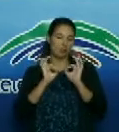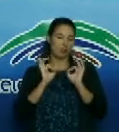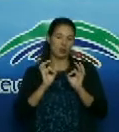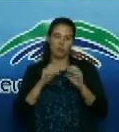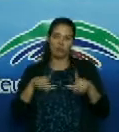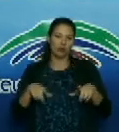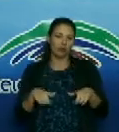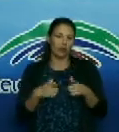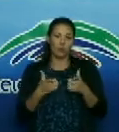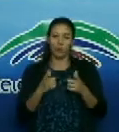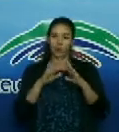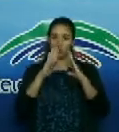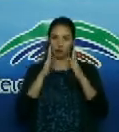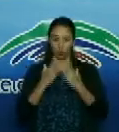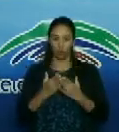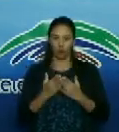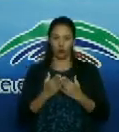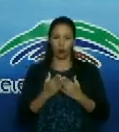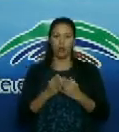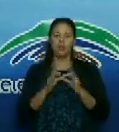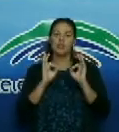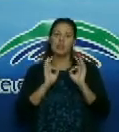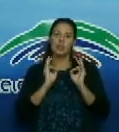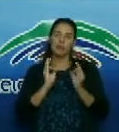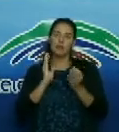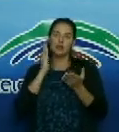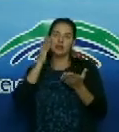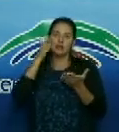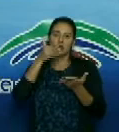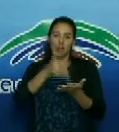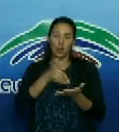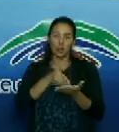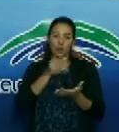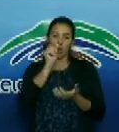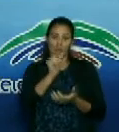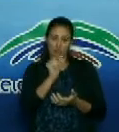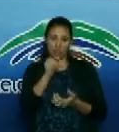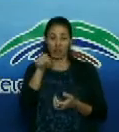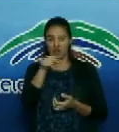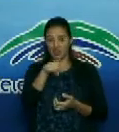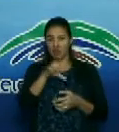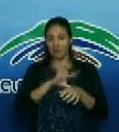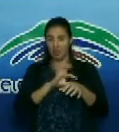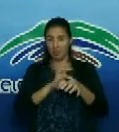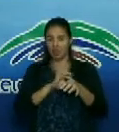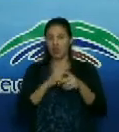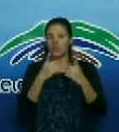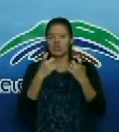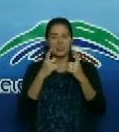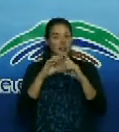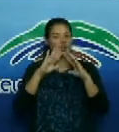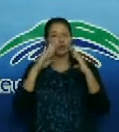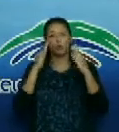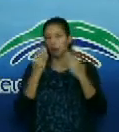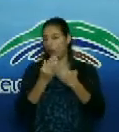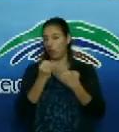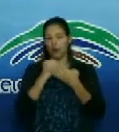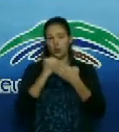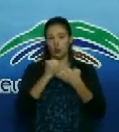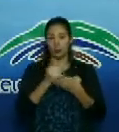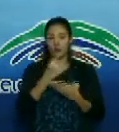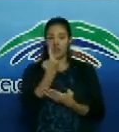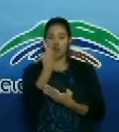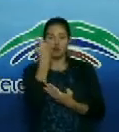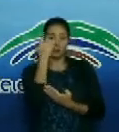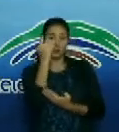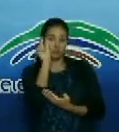de tener pero siempre tratando de ver que el paciente todo lo necesita ya le decía es un paciente que está aislado